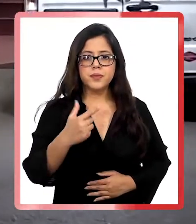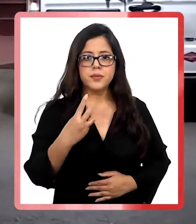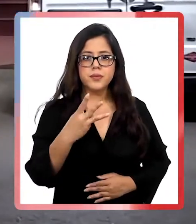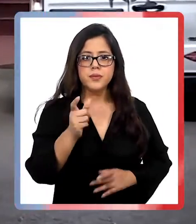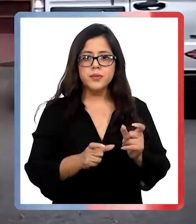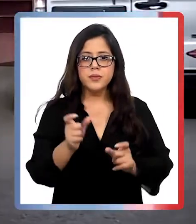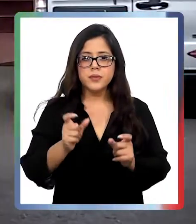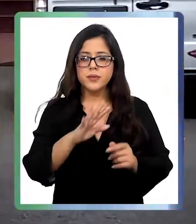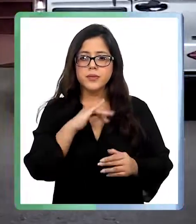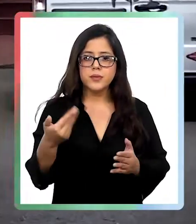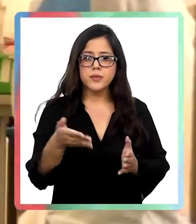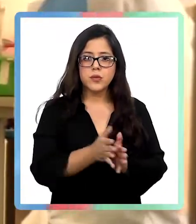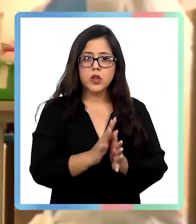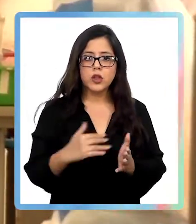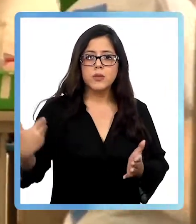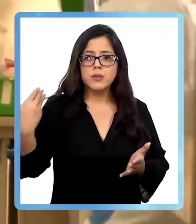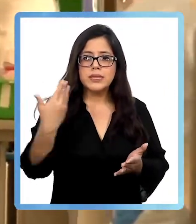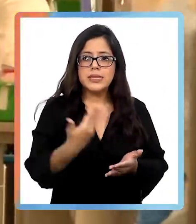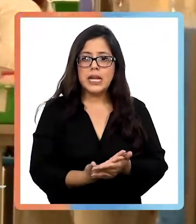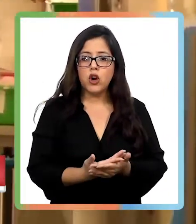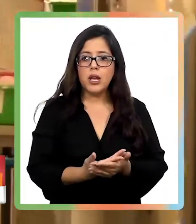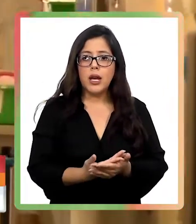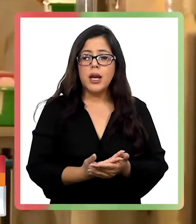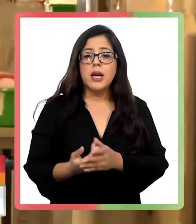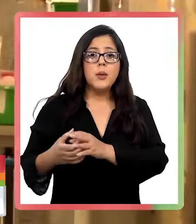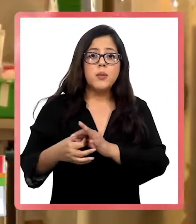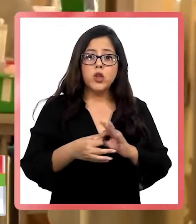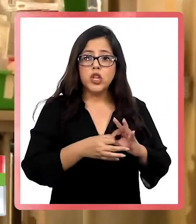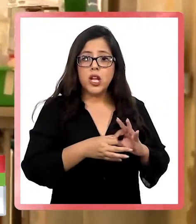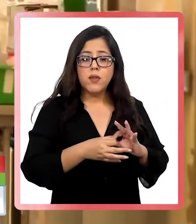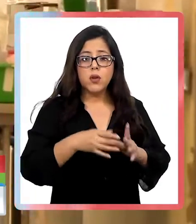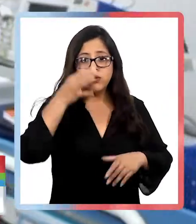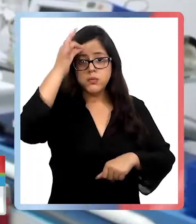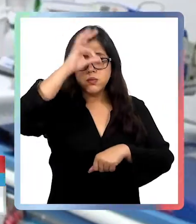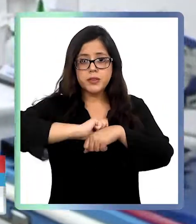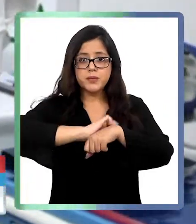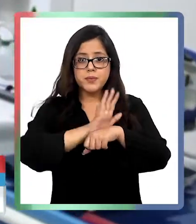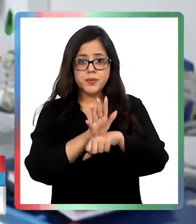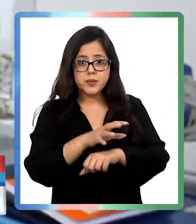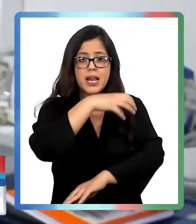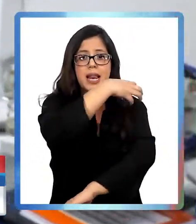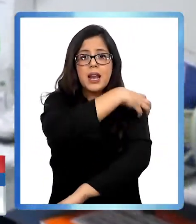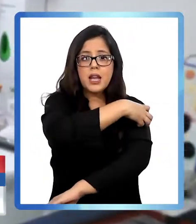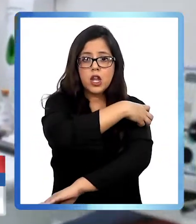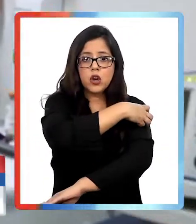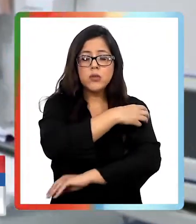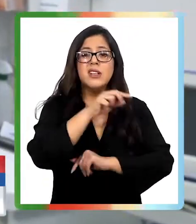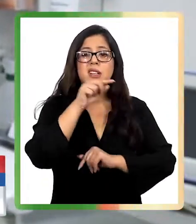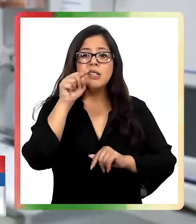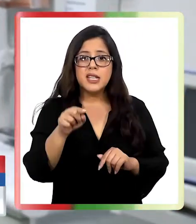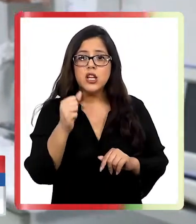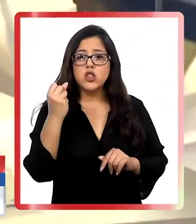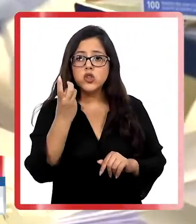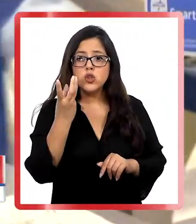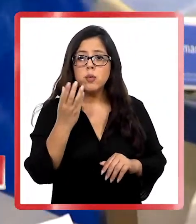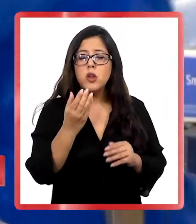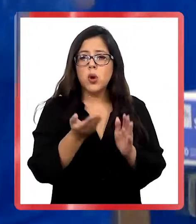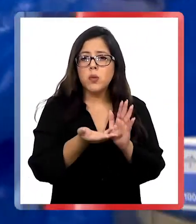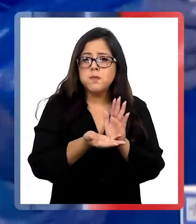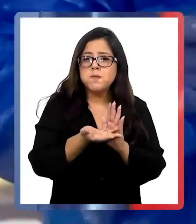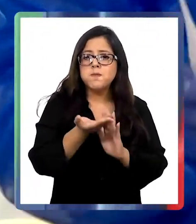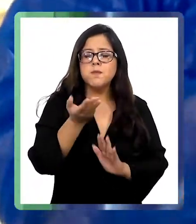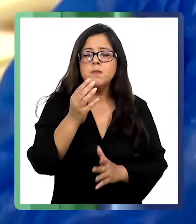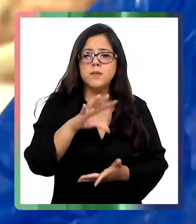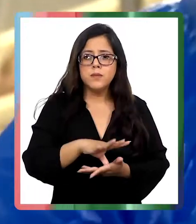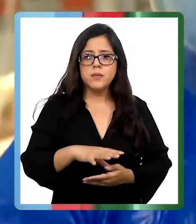73 personas han fallecido en el último mes por causa del coronavirus en la región, una de las cifras más